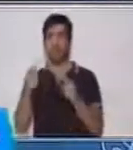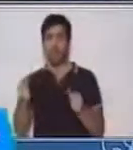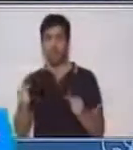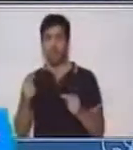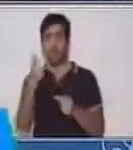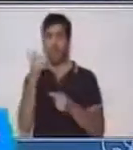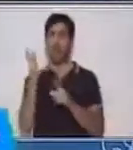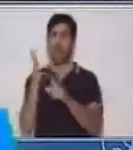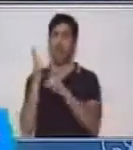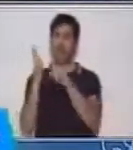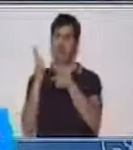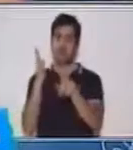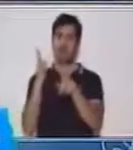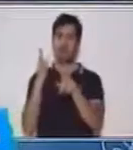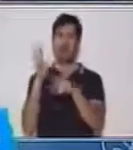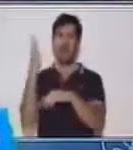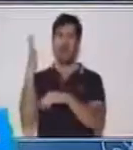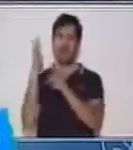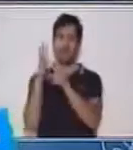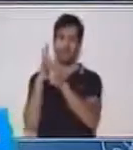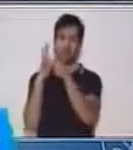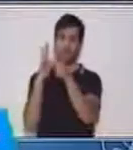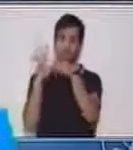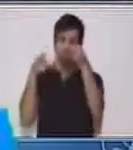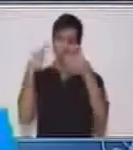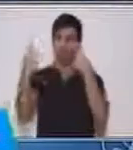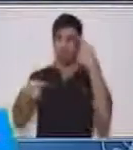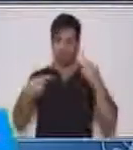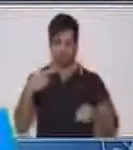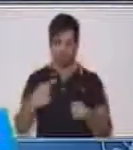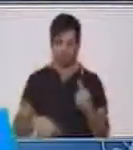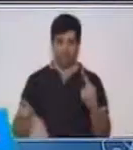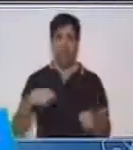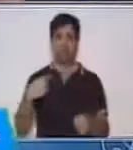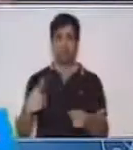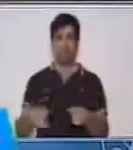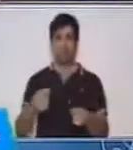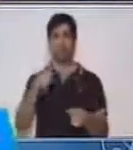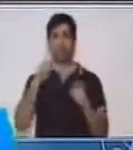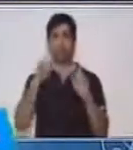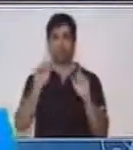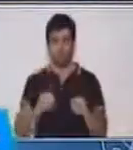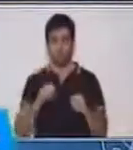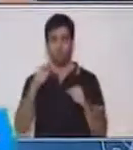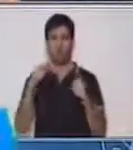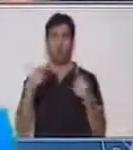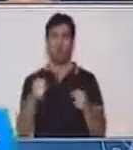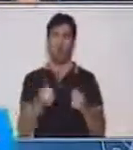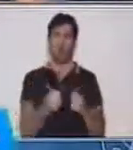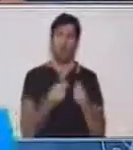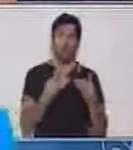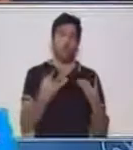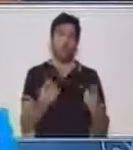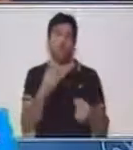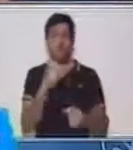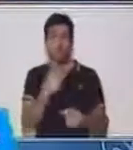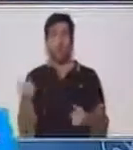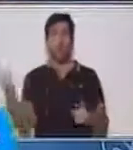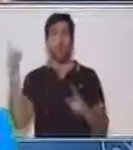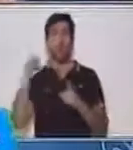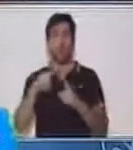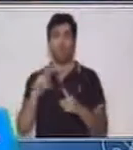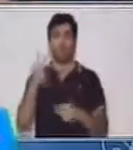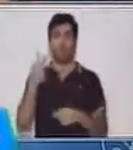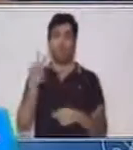palitos, con lo que ustedes quieran. Y pueden formar su serie de números del uno al veinte para poder